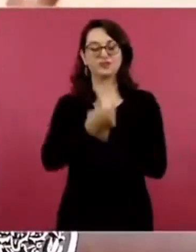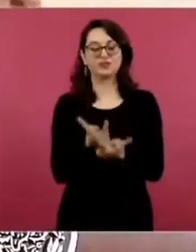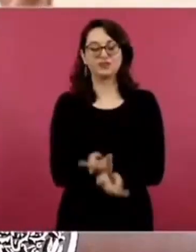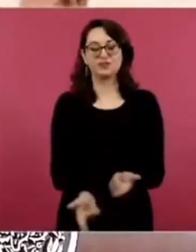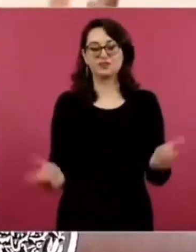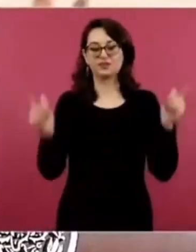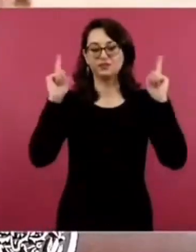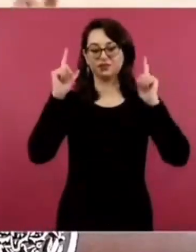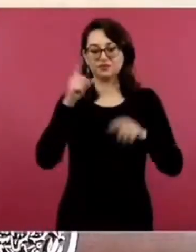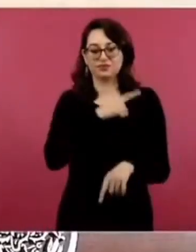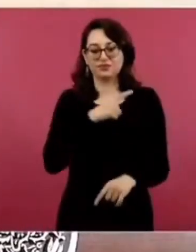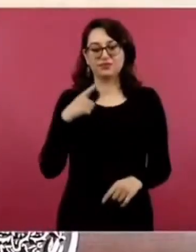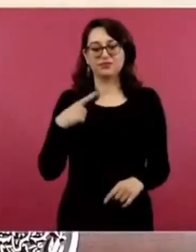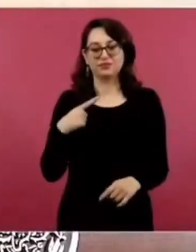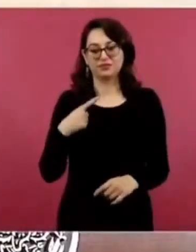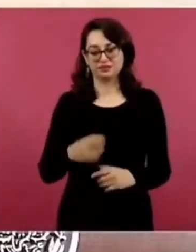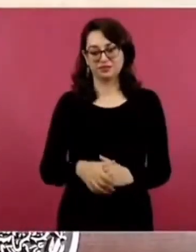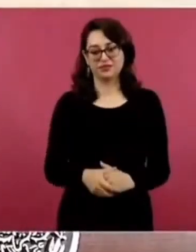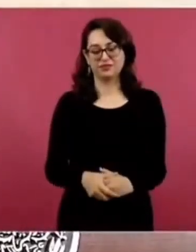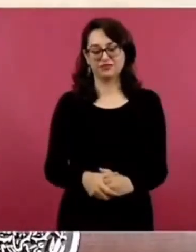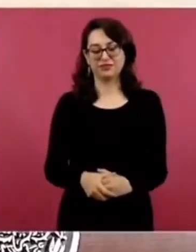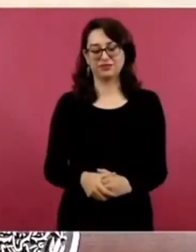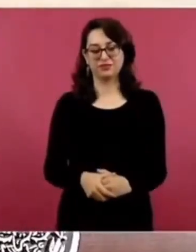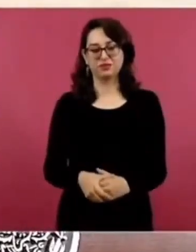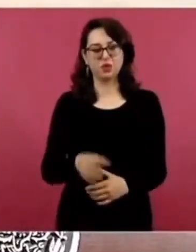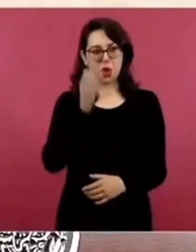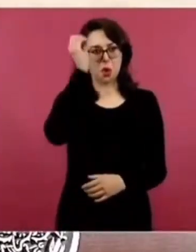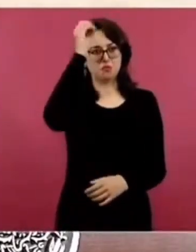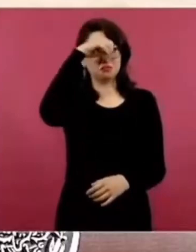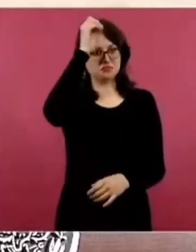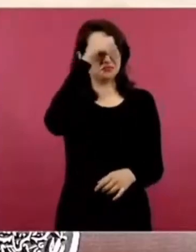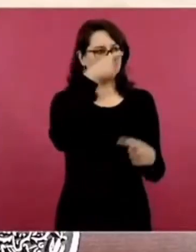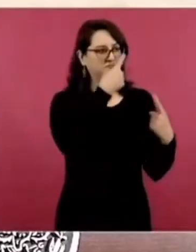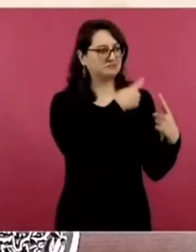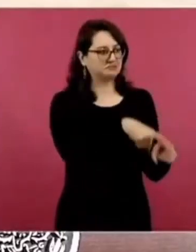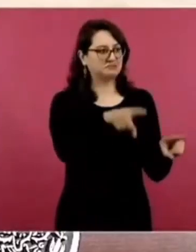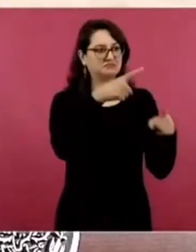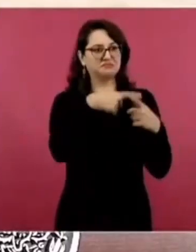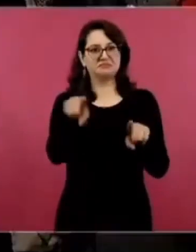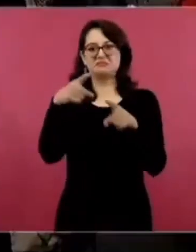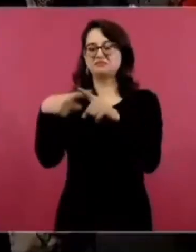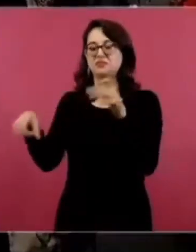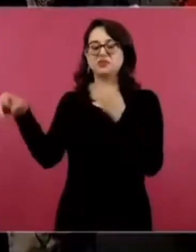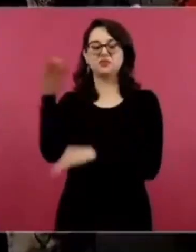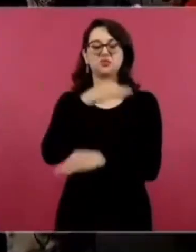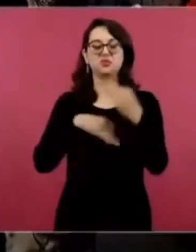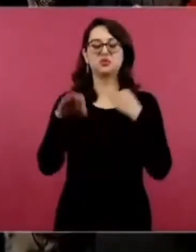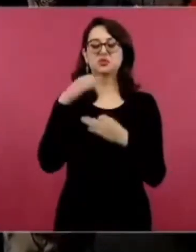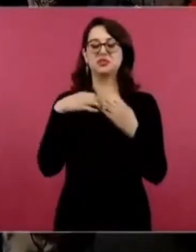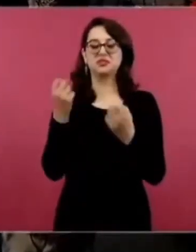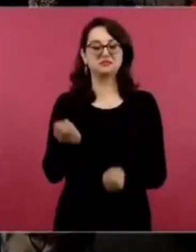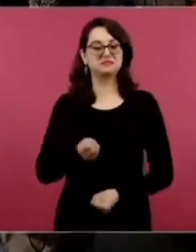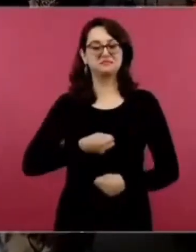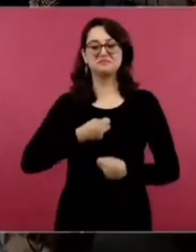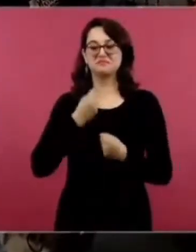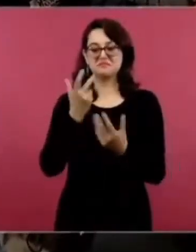podemos opinar. Lo mejor